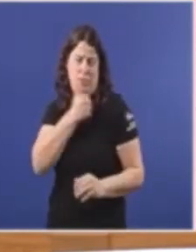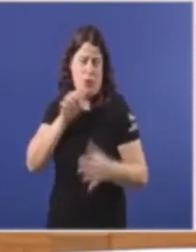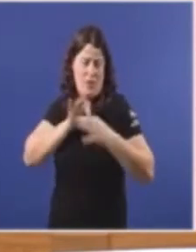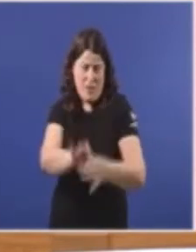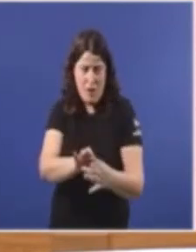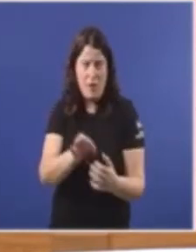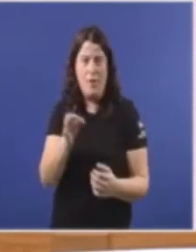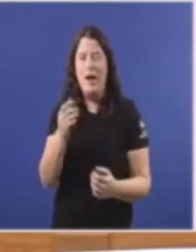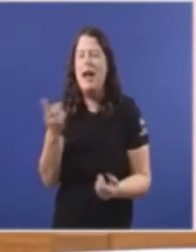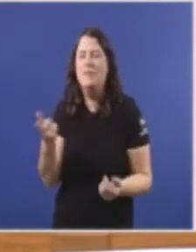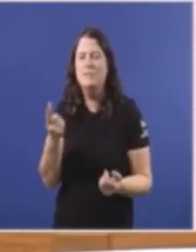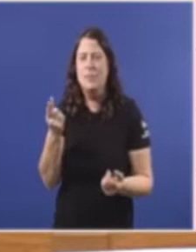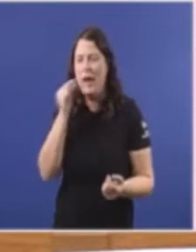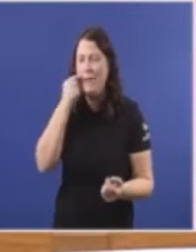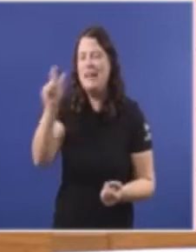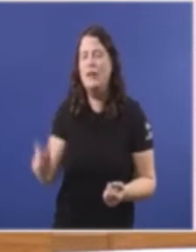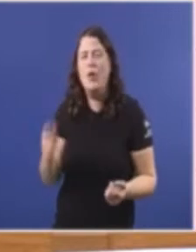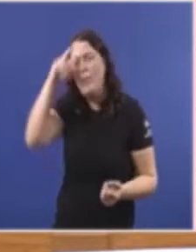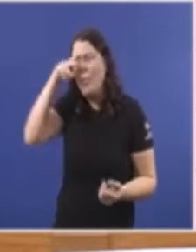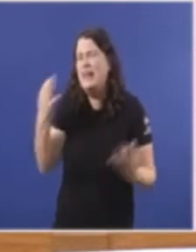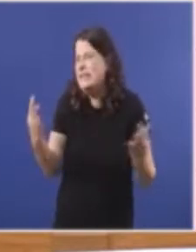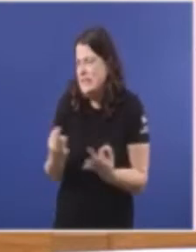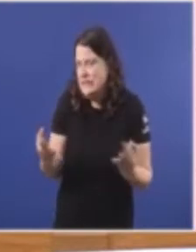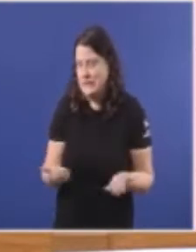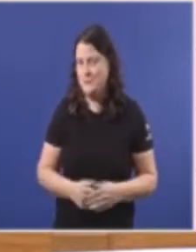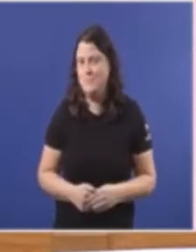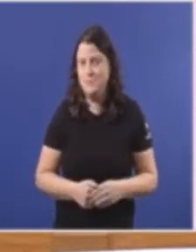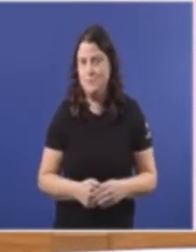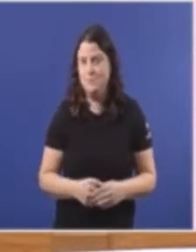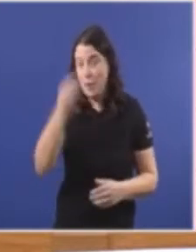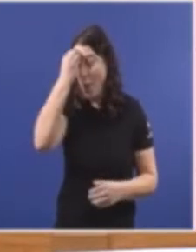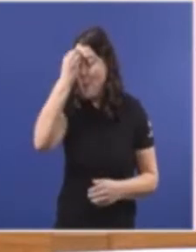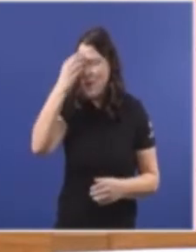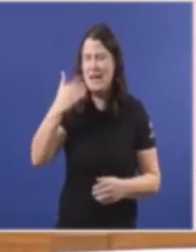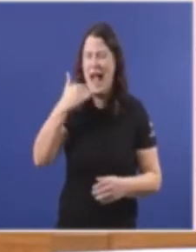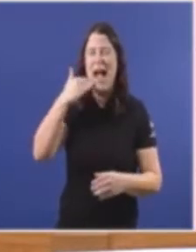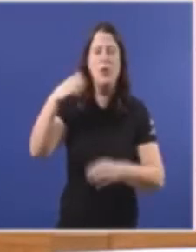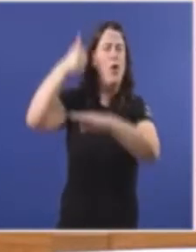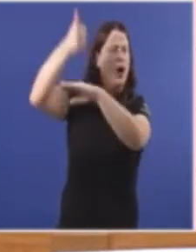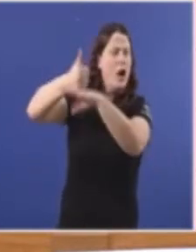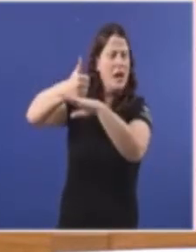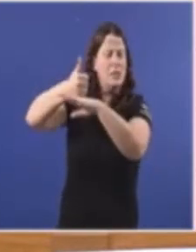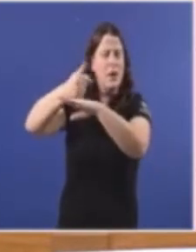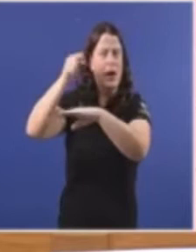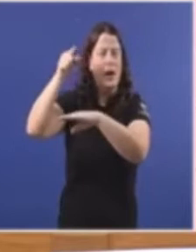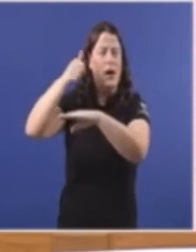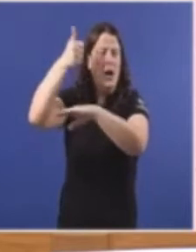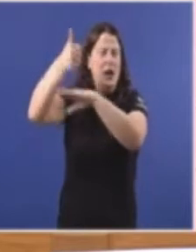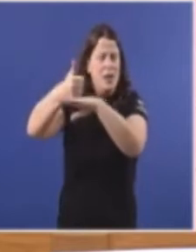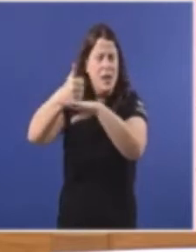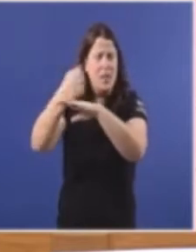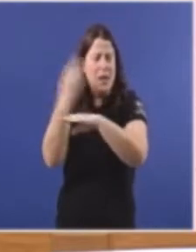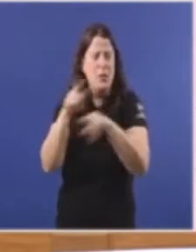Señor caballero Que é o que lle preocupa Xuxire que Algúnha instancia Superior Debería De agochar